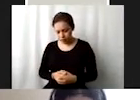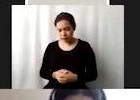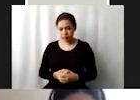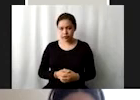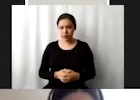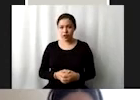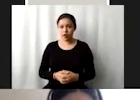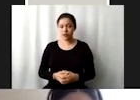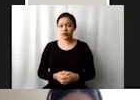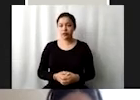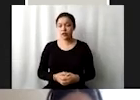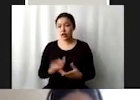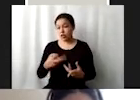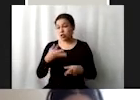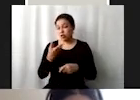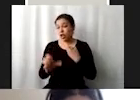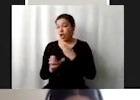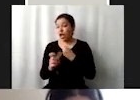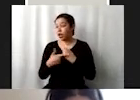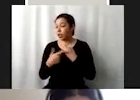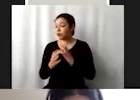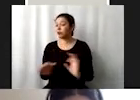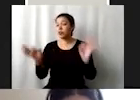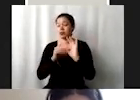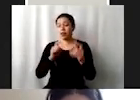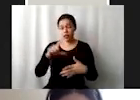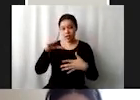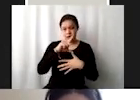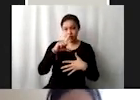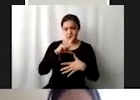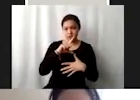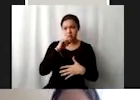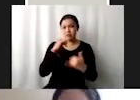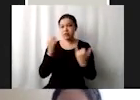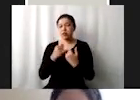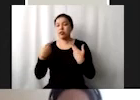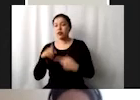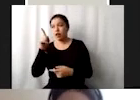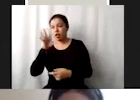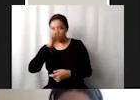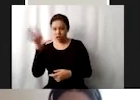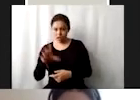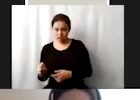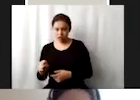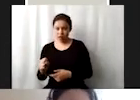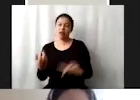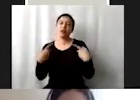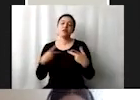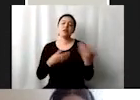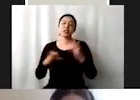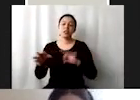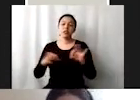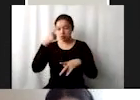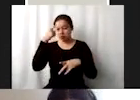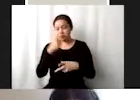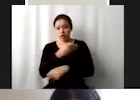tanto para América Latina como para el continente africano, si hay alguien trabajando en cuestiones de planificación